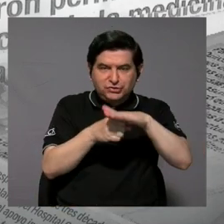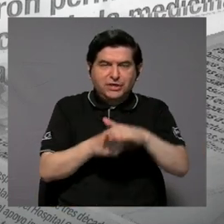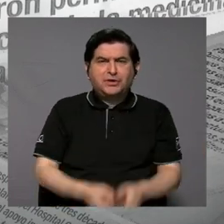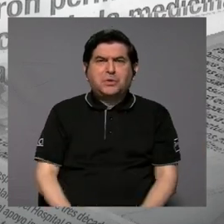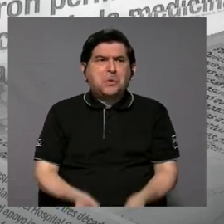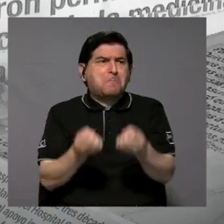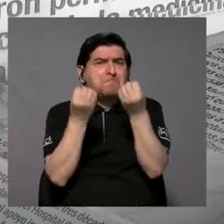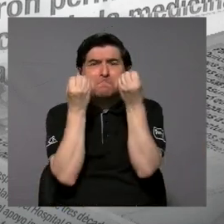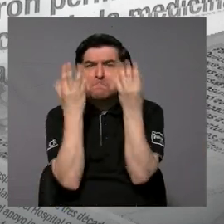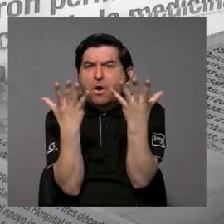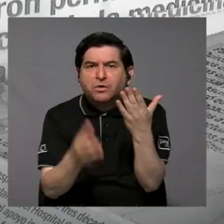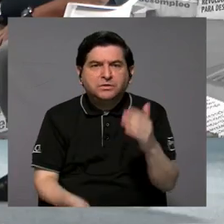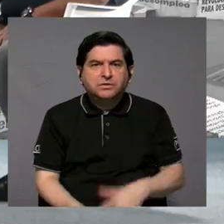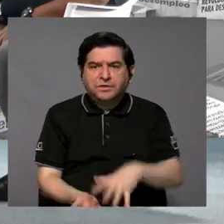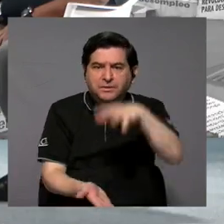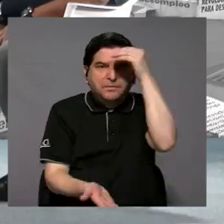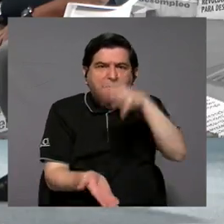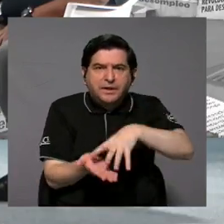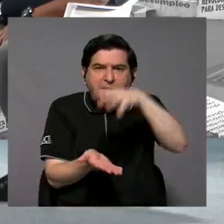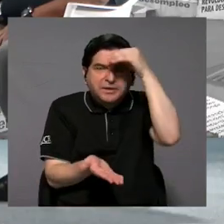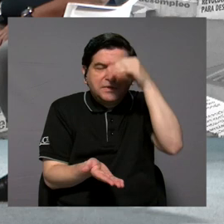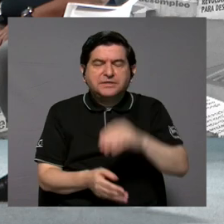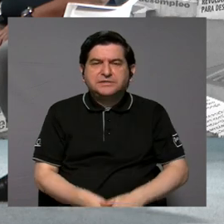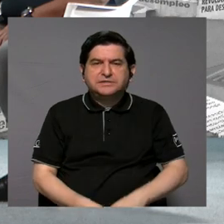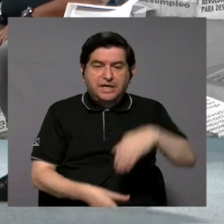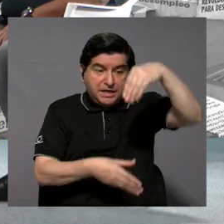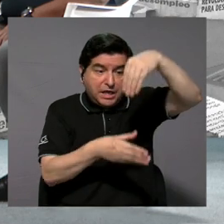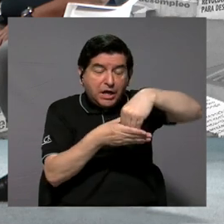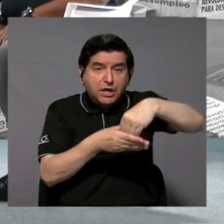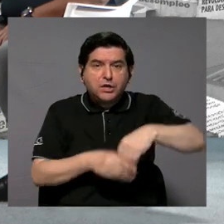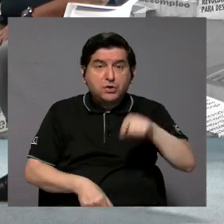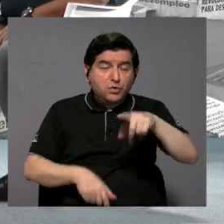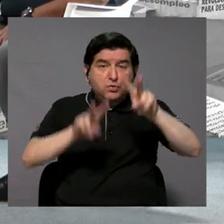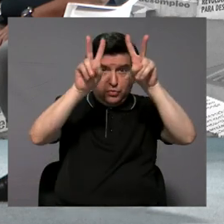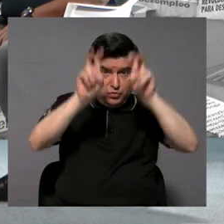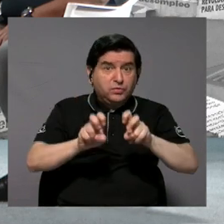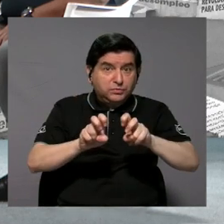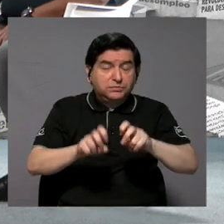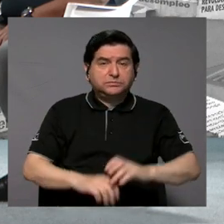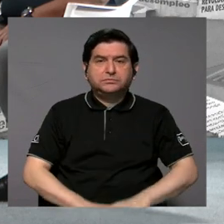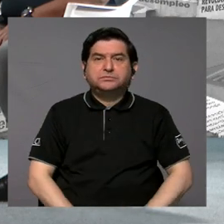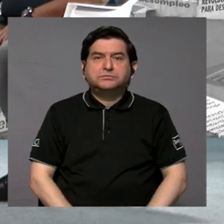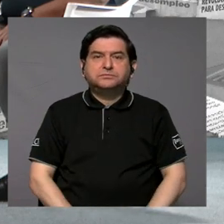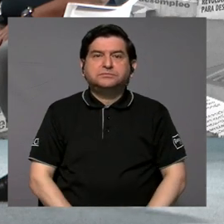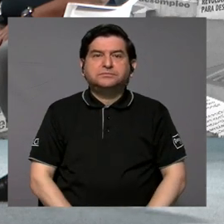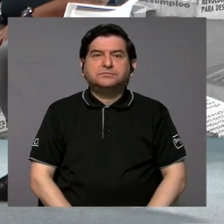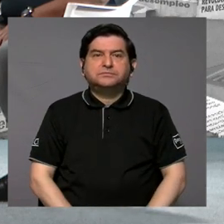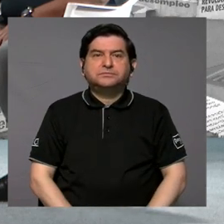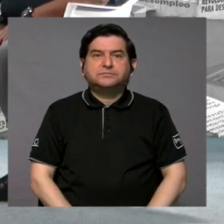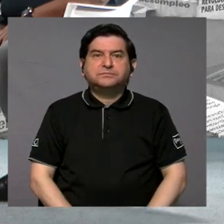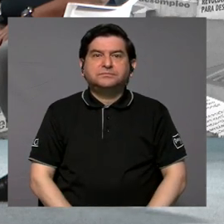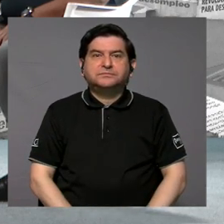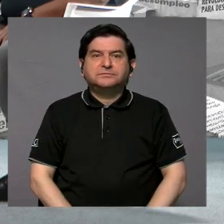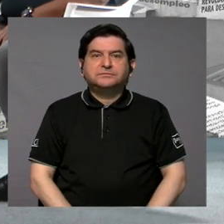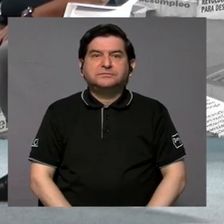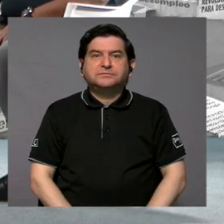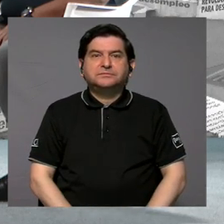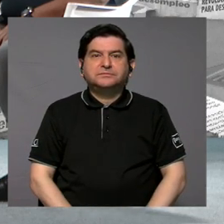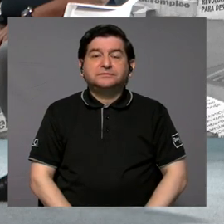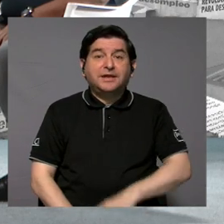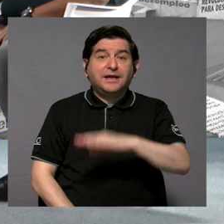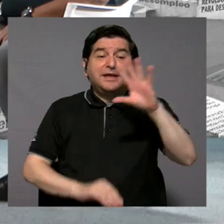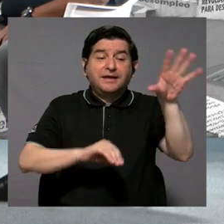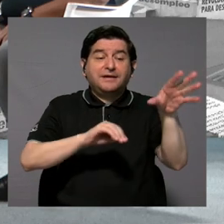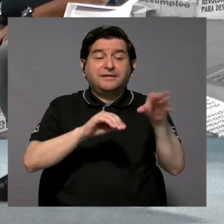gran cantidad de aprendizajes que deben cubrir estas pruebas, que deberían haberse cubrido, cubierto, perdón, que deberían haberse cubierto,